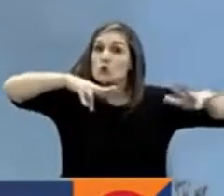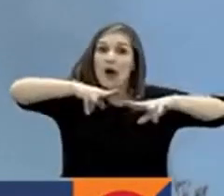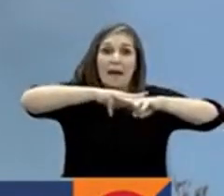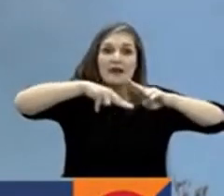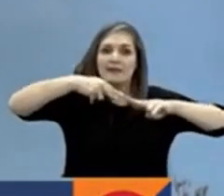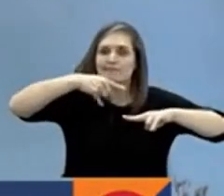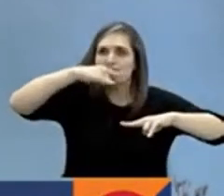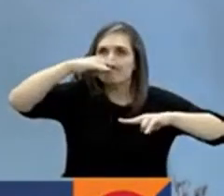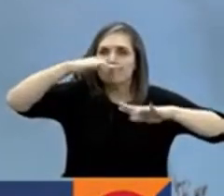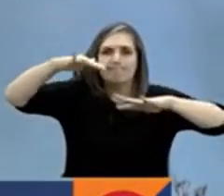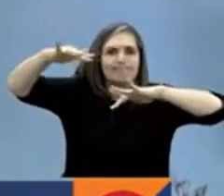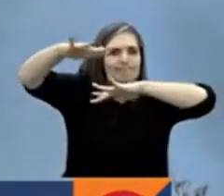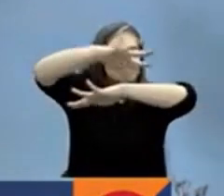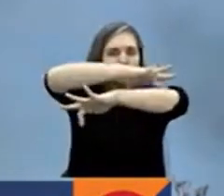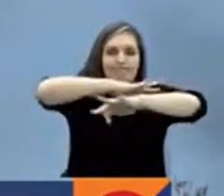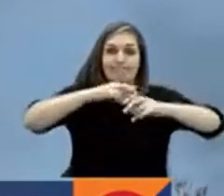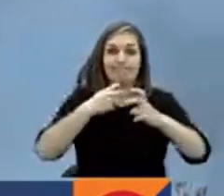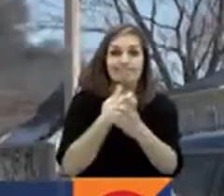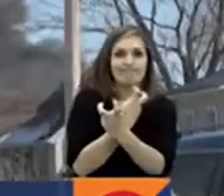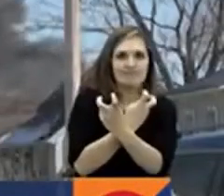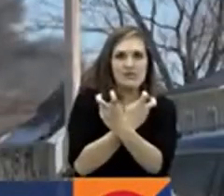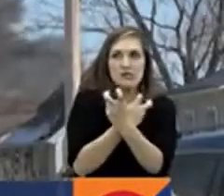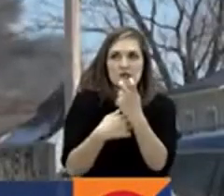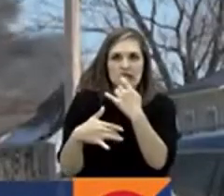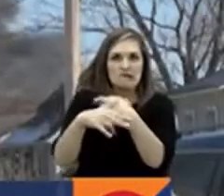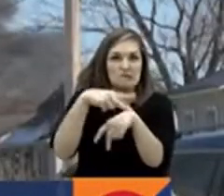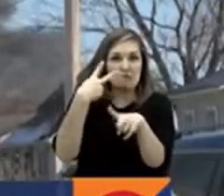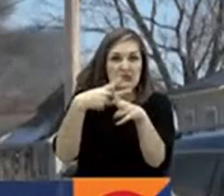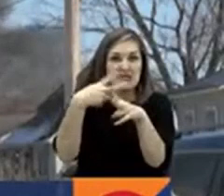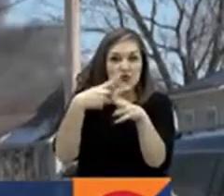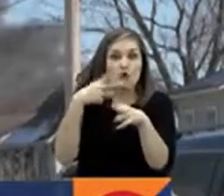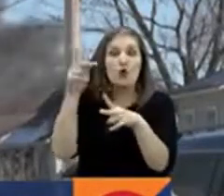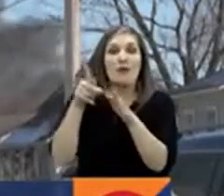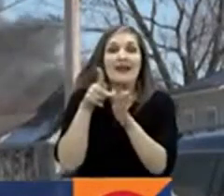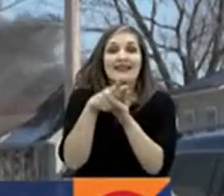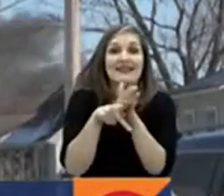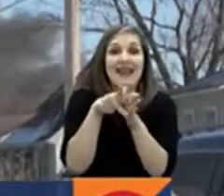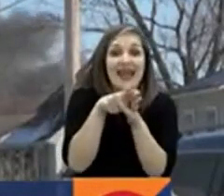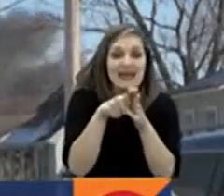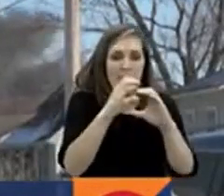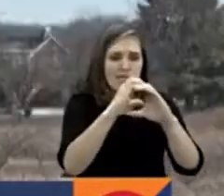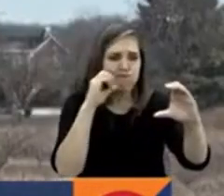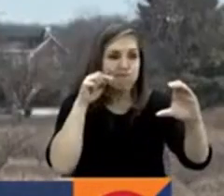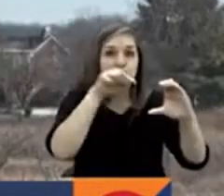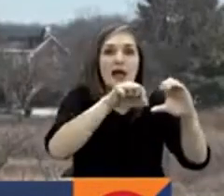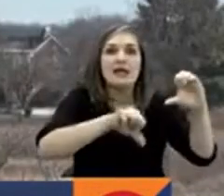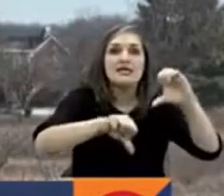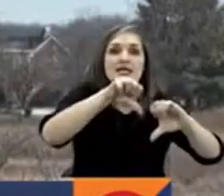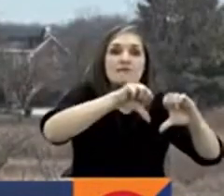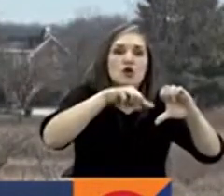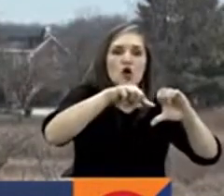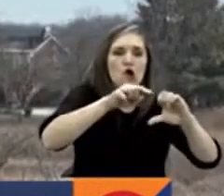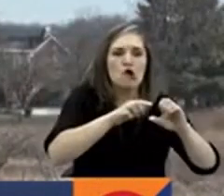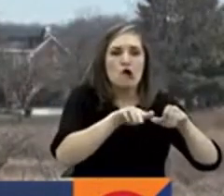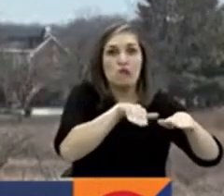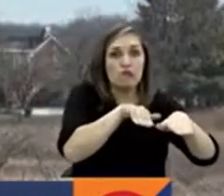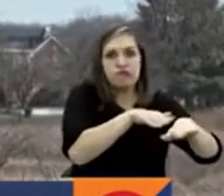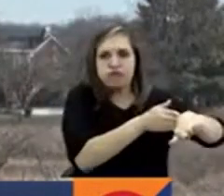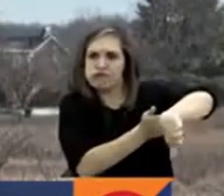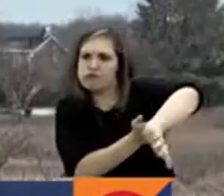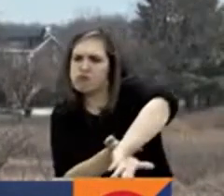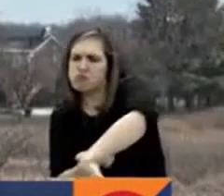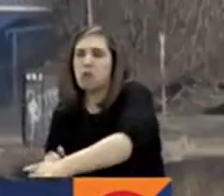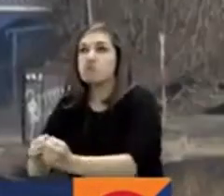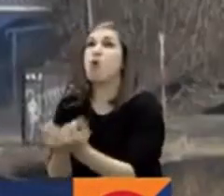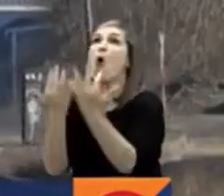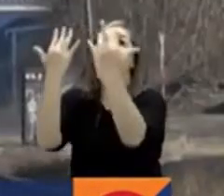290 casas en la zona de Air Palestine luego de que un tren con carga de productos químicos se descarrilara y provocara un